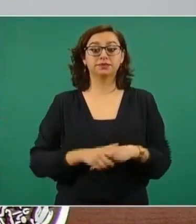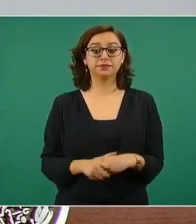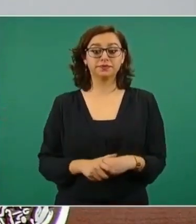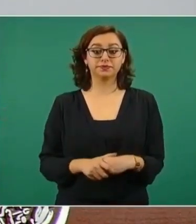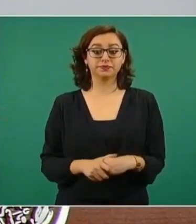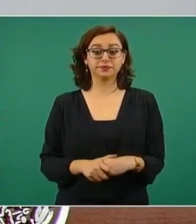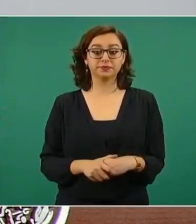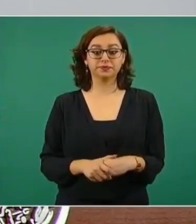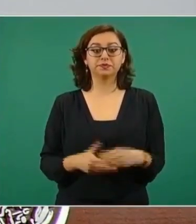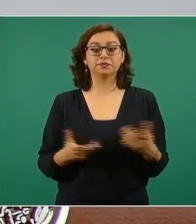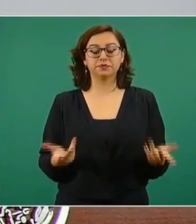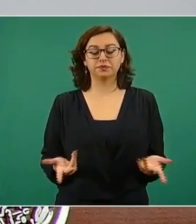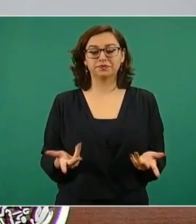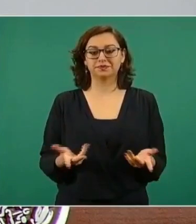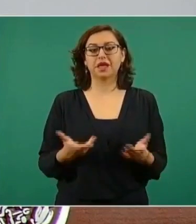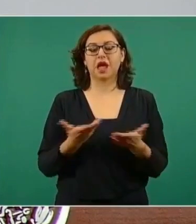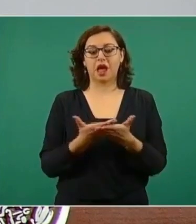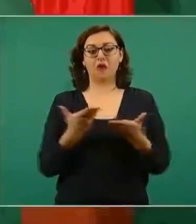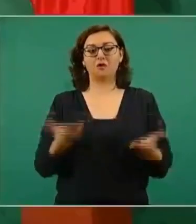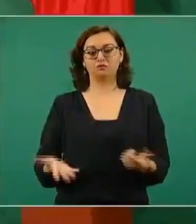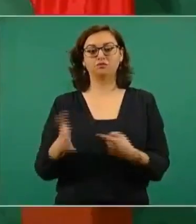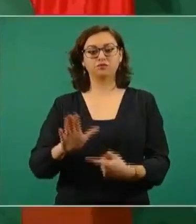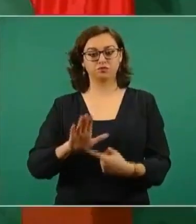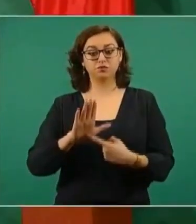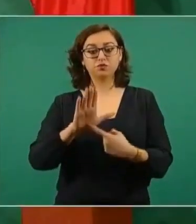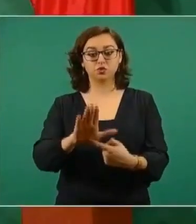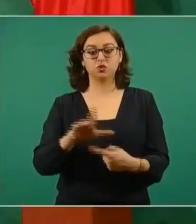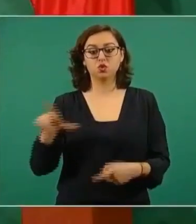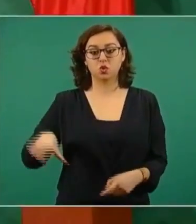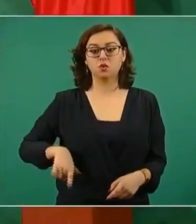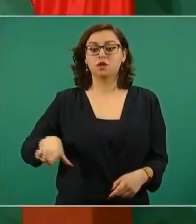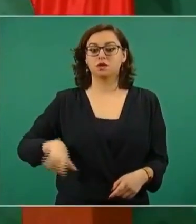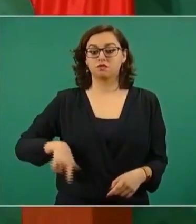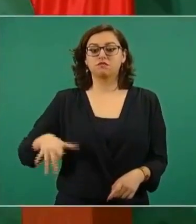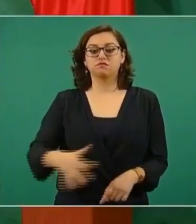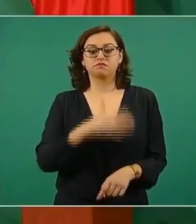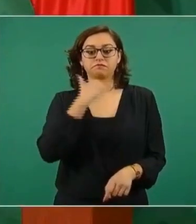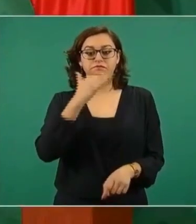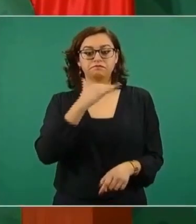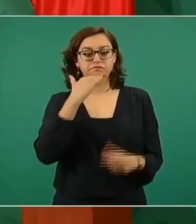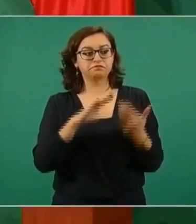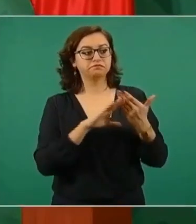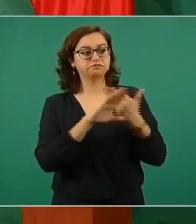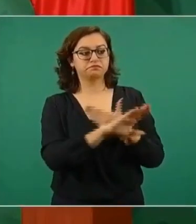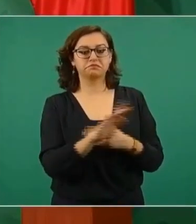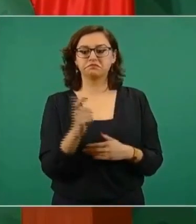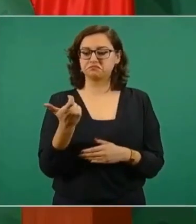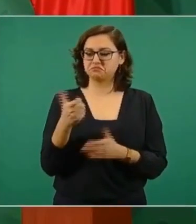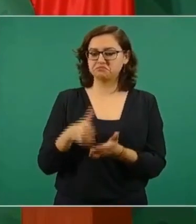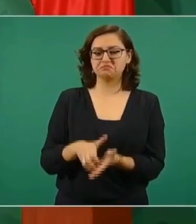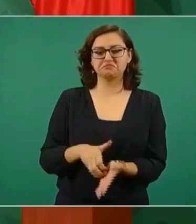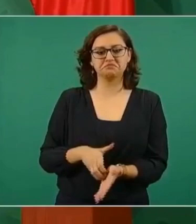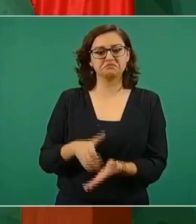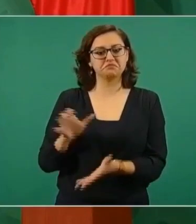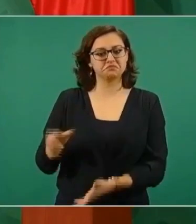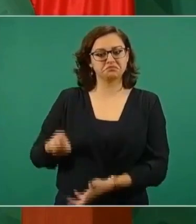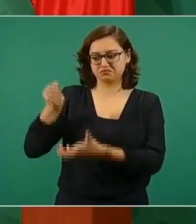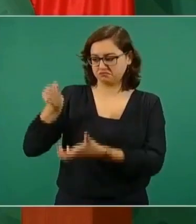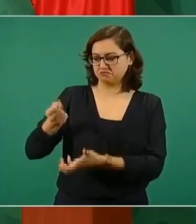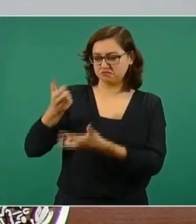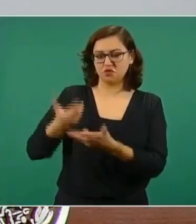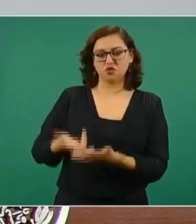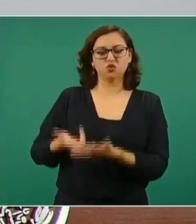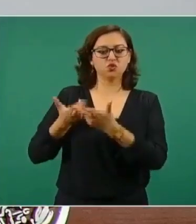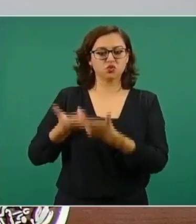filosofía de su gobierno, de combatir la corrupción, se generan ahorros importantes a la hacienda pública